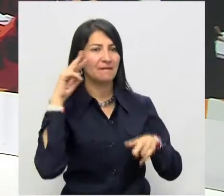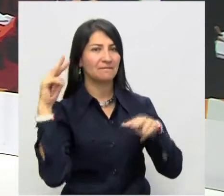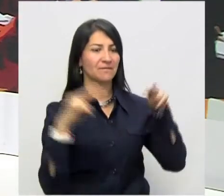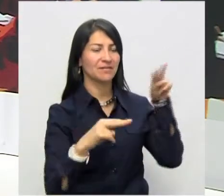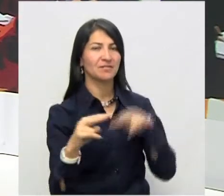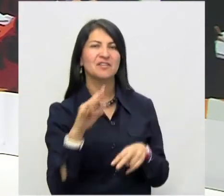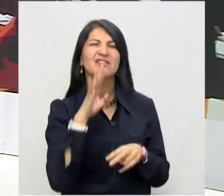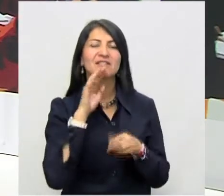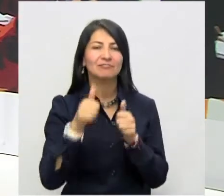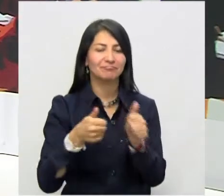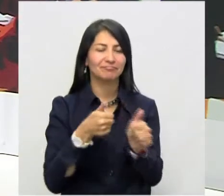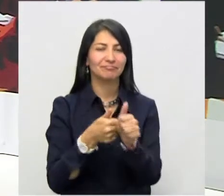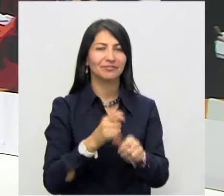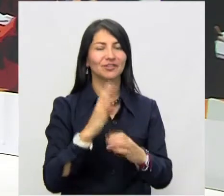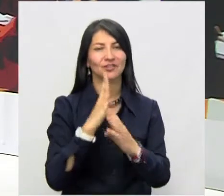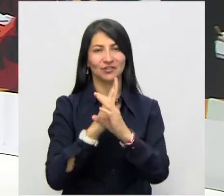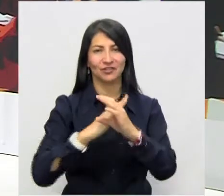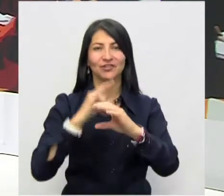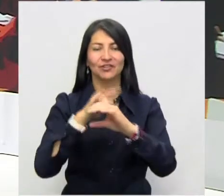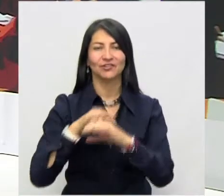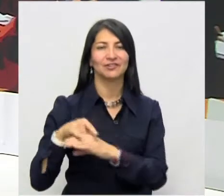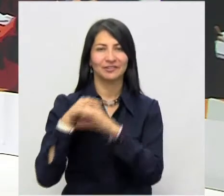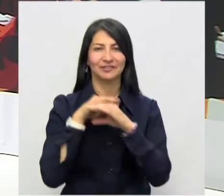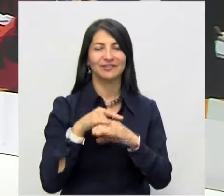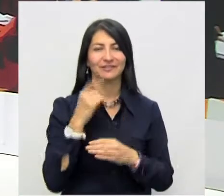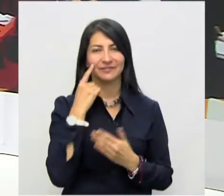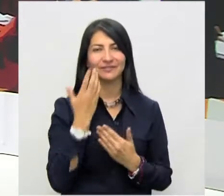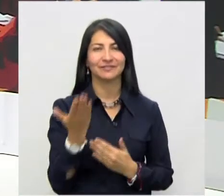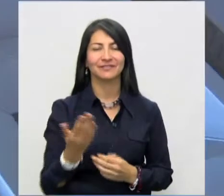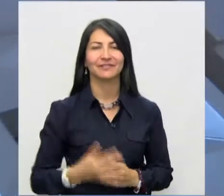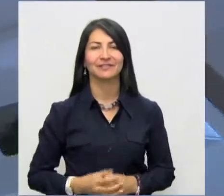ciudadana que contó con el acompañamiento de la Contraloría General.